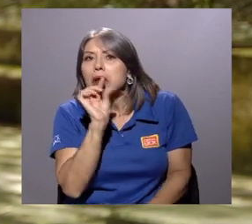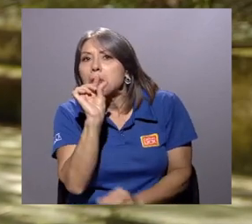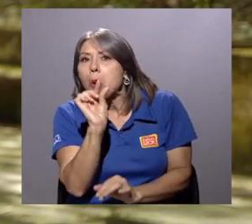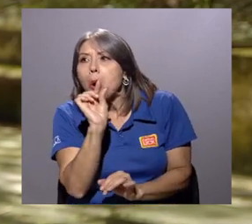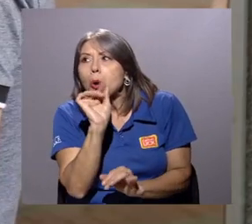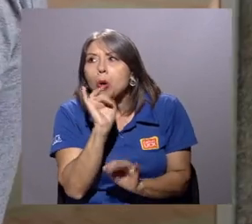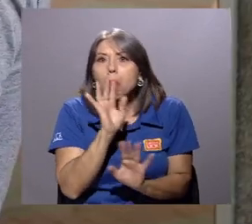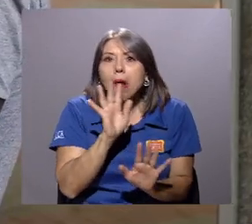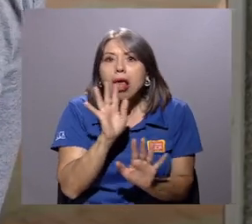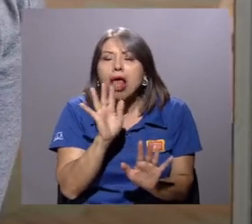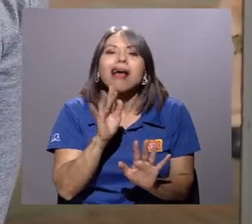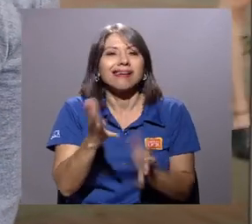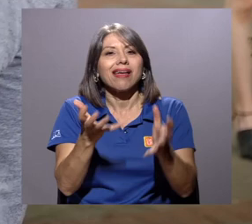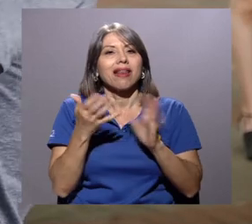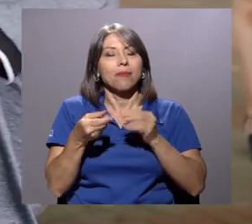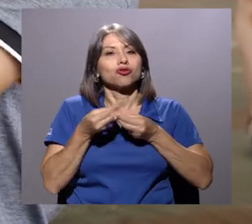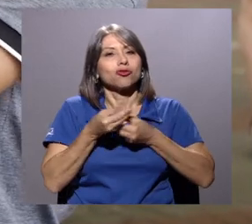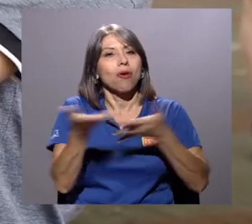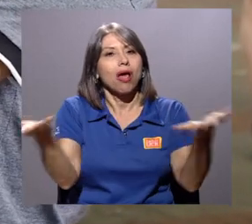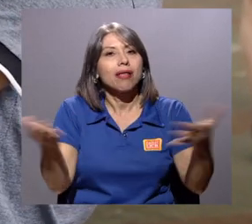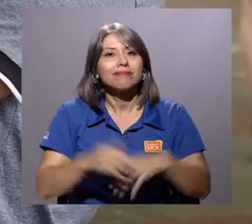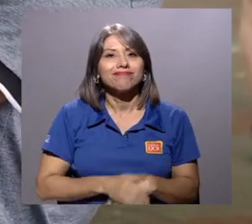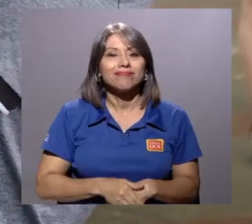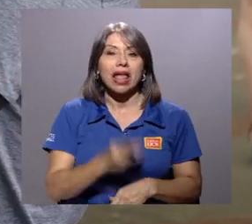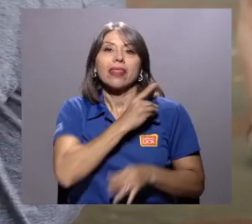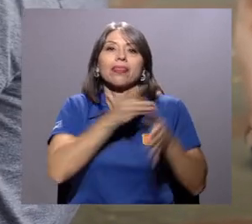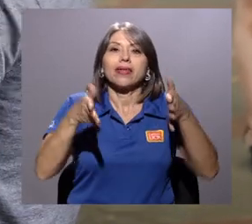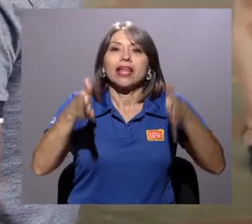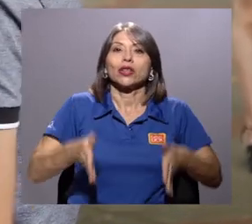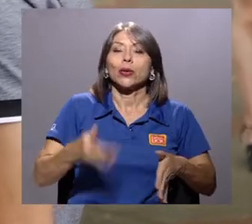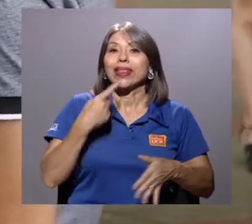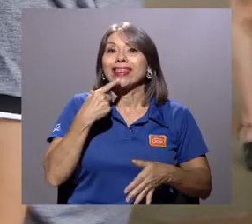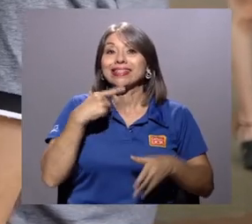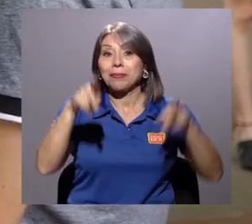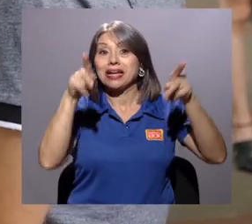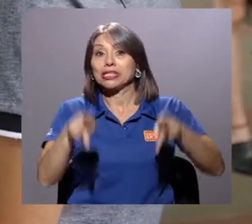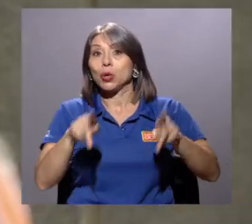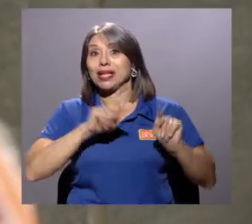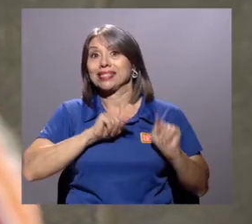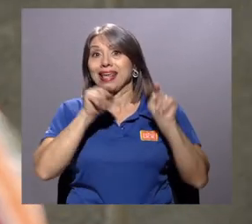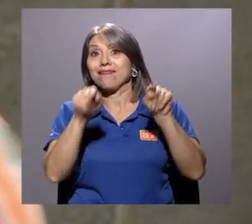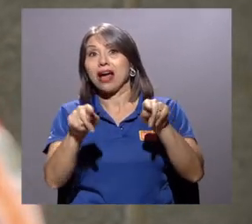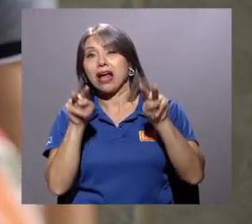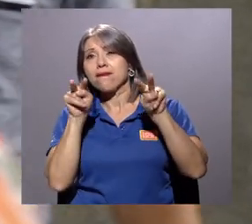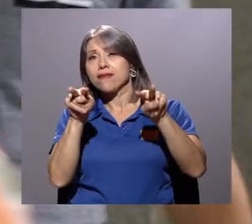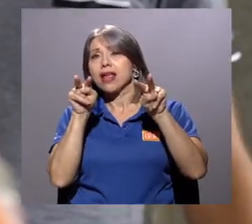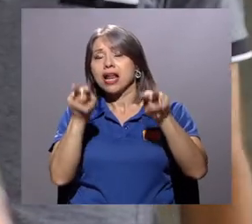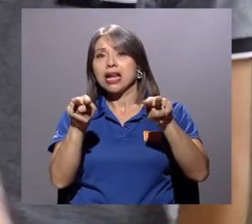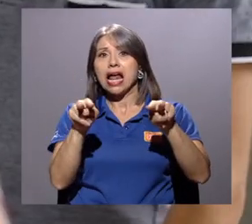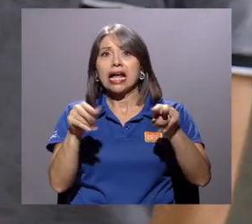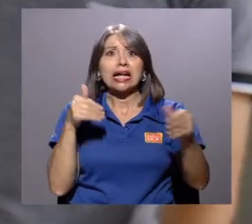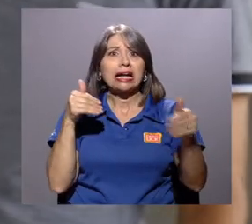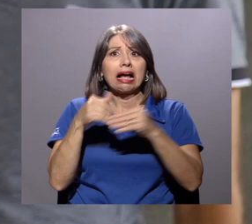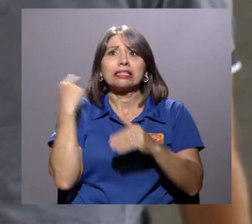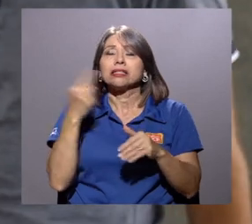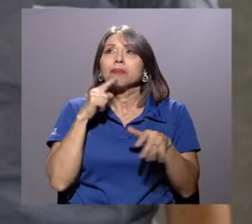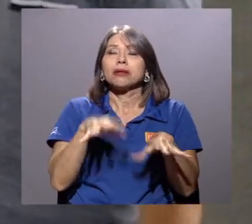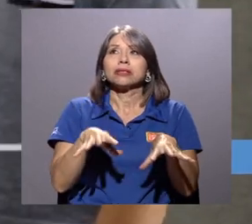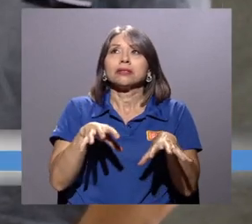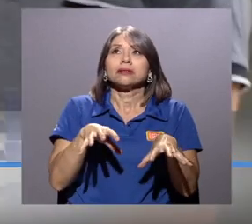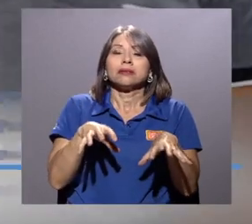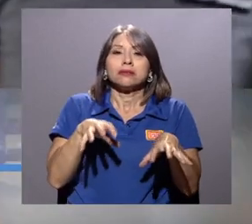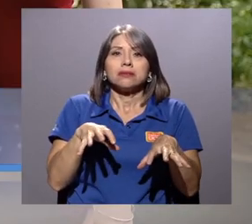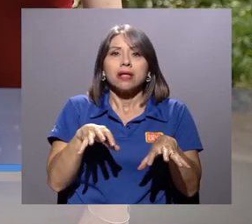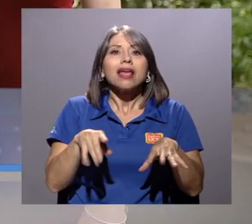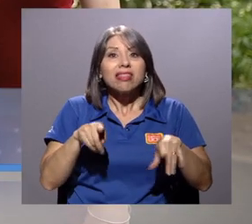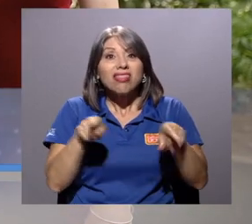y queríamos exponerlo. Según su director, los espectadores vivirán una tensión casi permanente y las